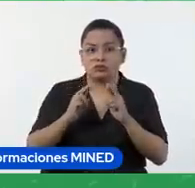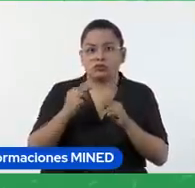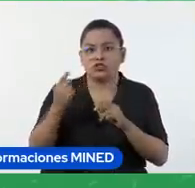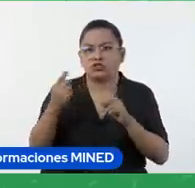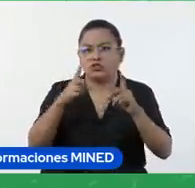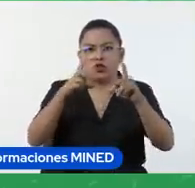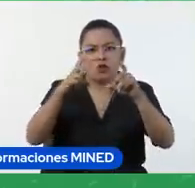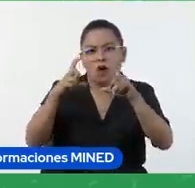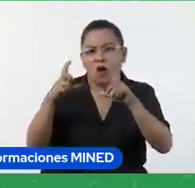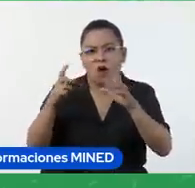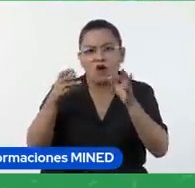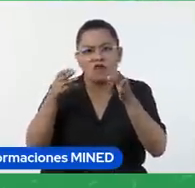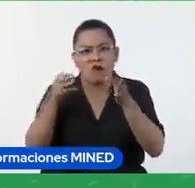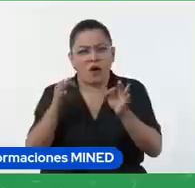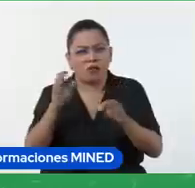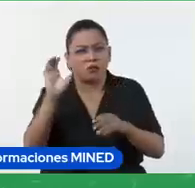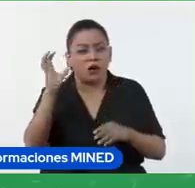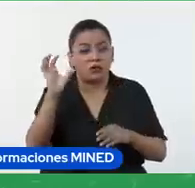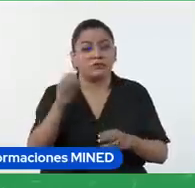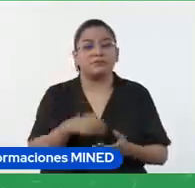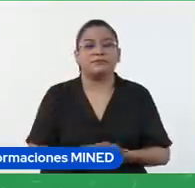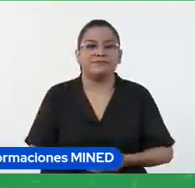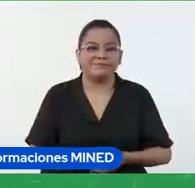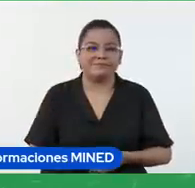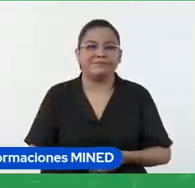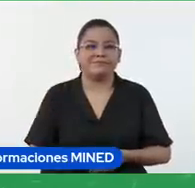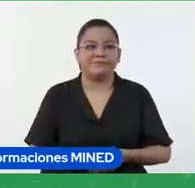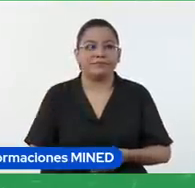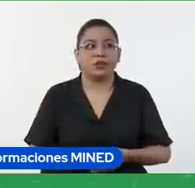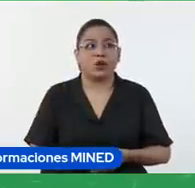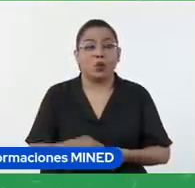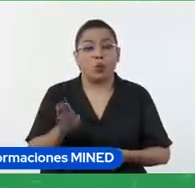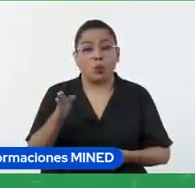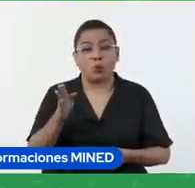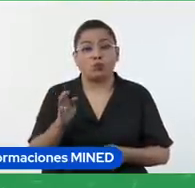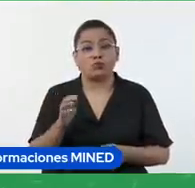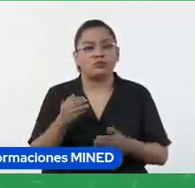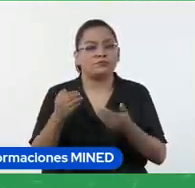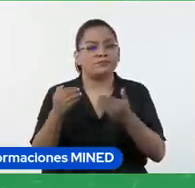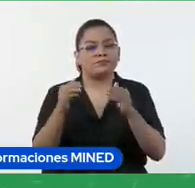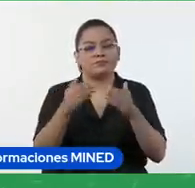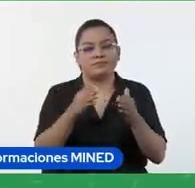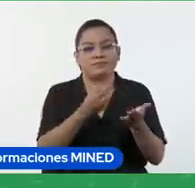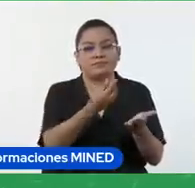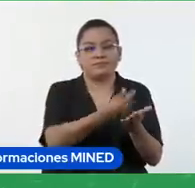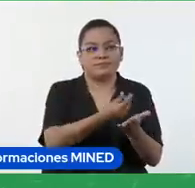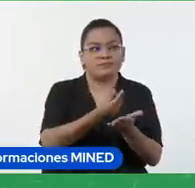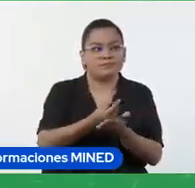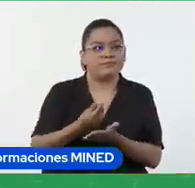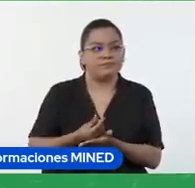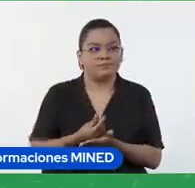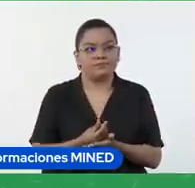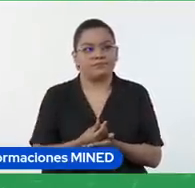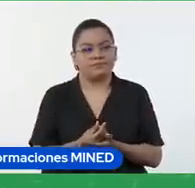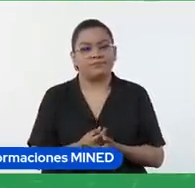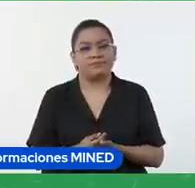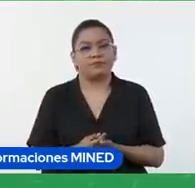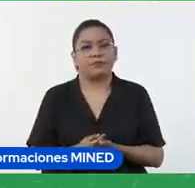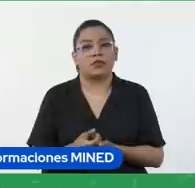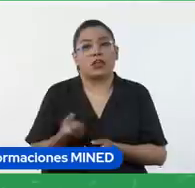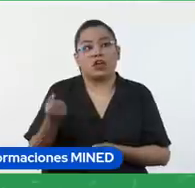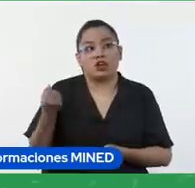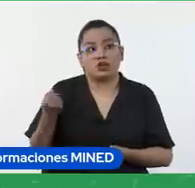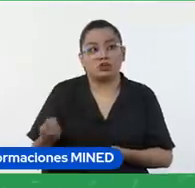solo formas solo colores entonces también va a ser útil para los diferentes grados para estudiantes de diferentes